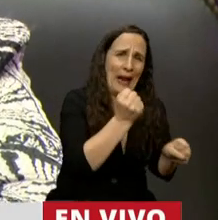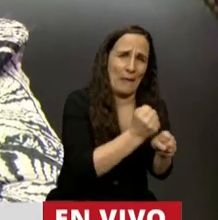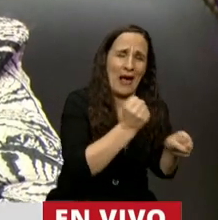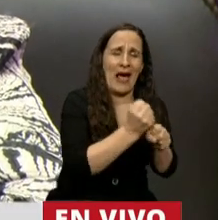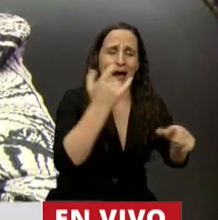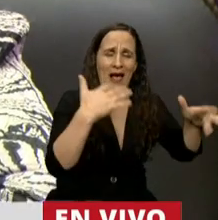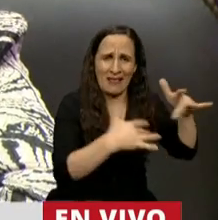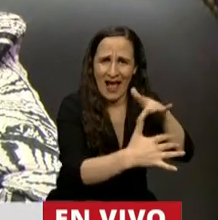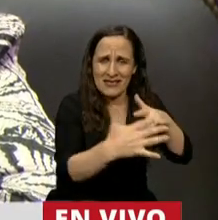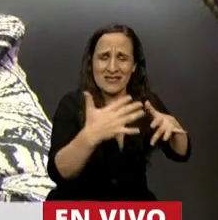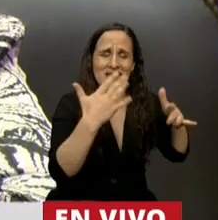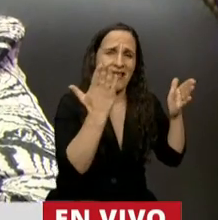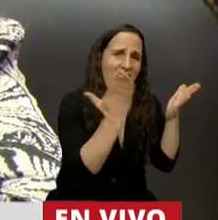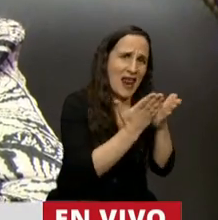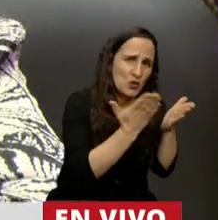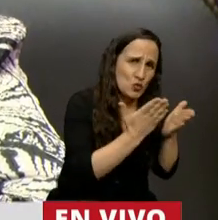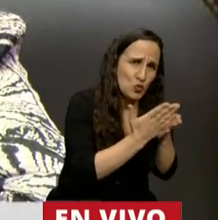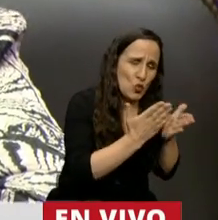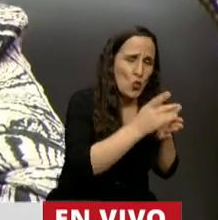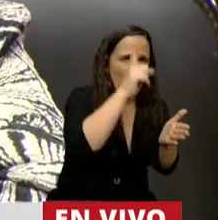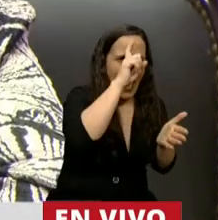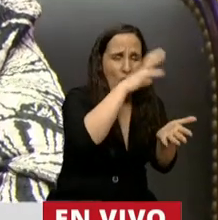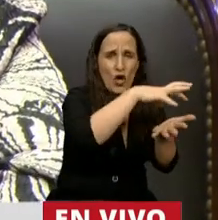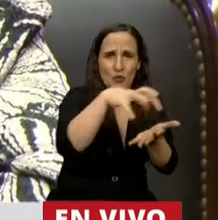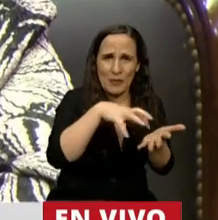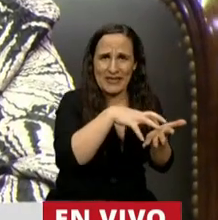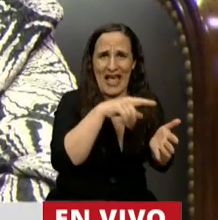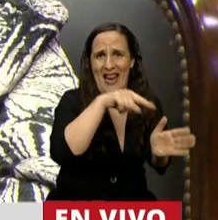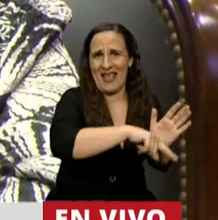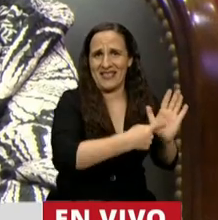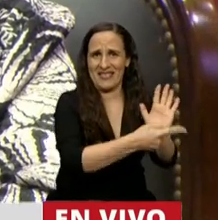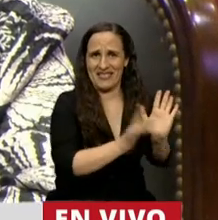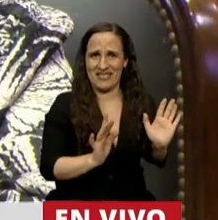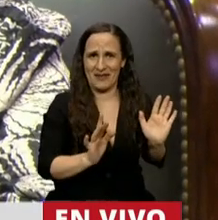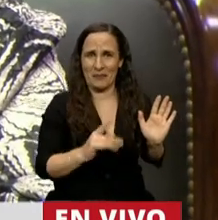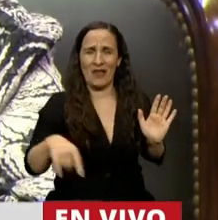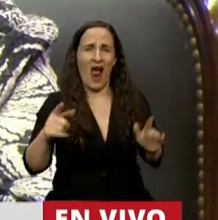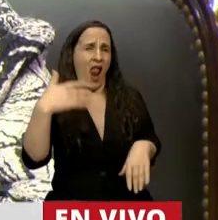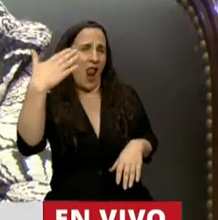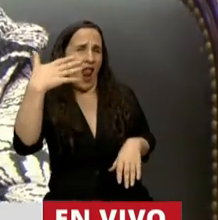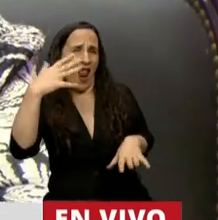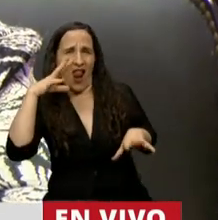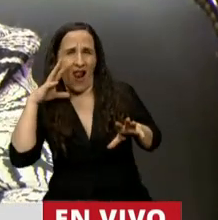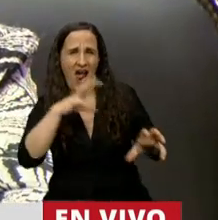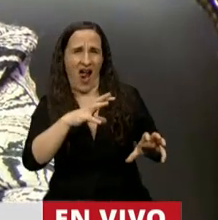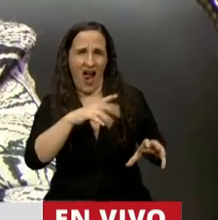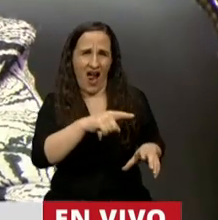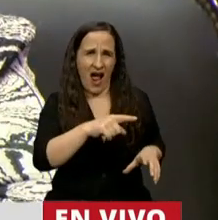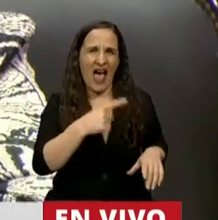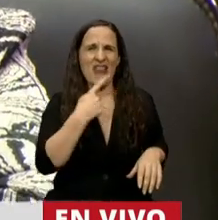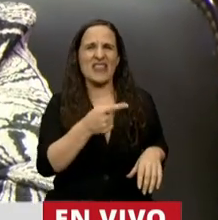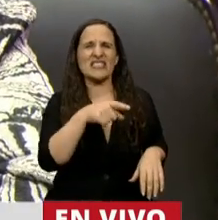que estudian, que se atienden en nuestros hospitales. Y el discurso de odio diciéndonos a nosotros